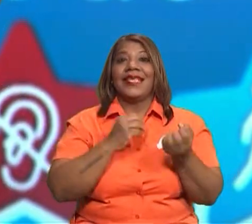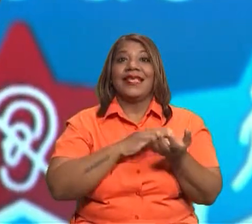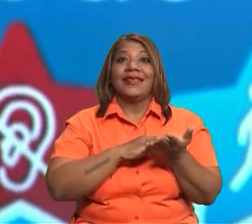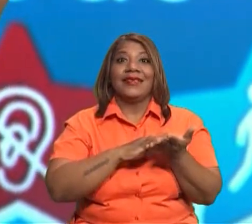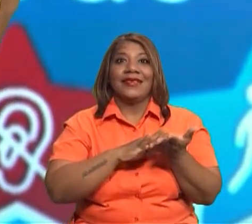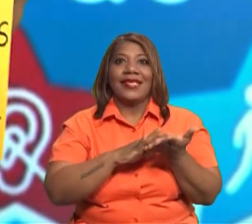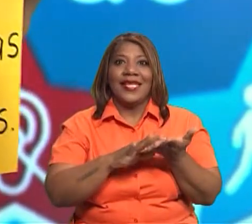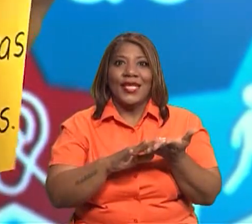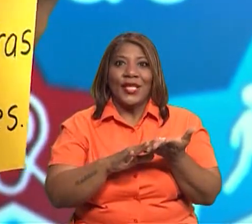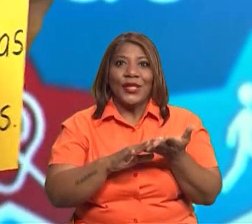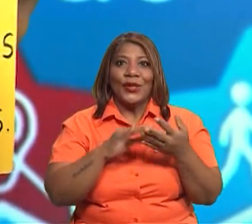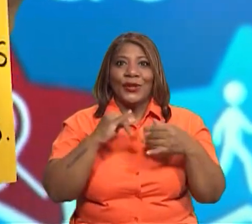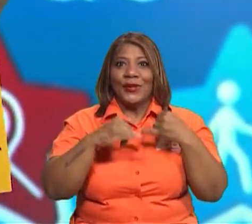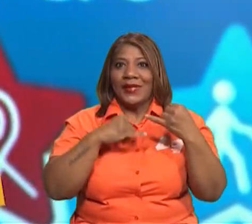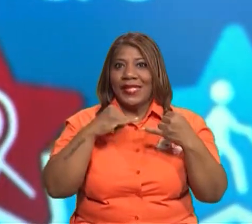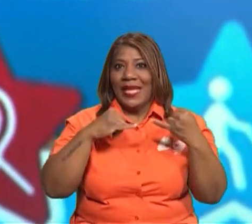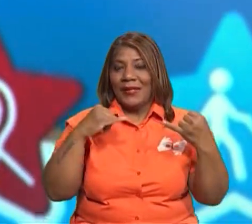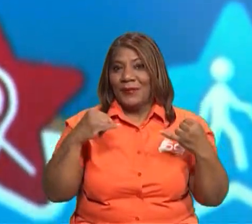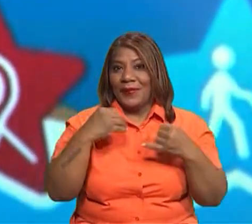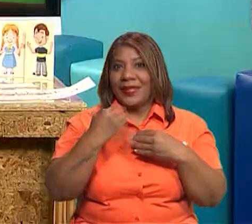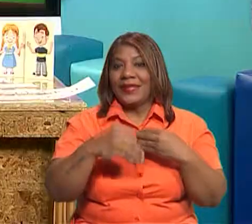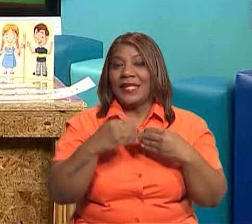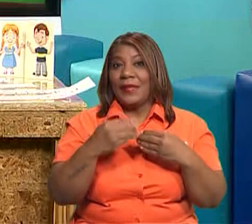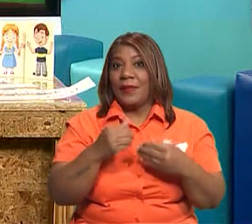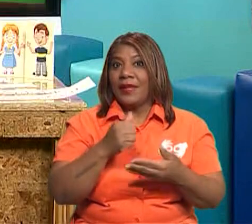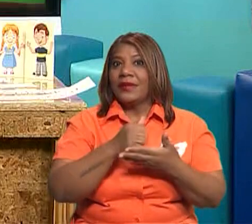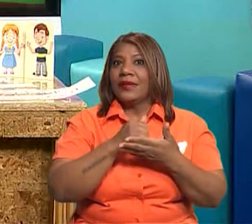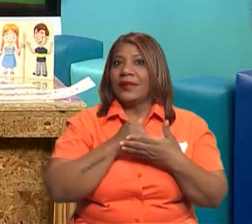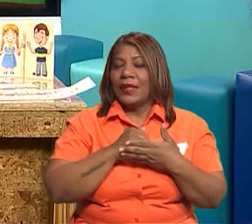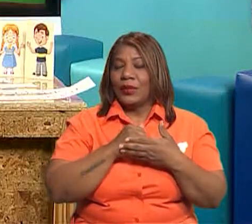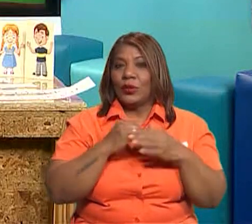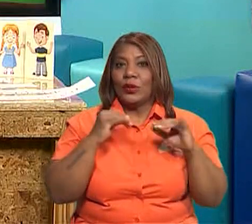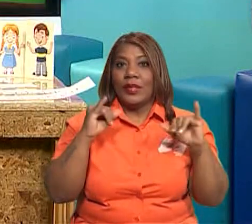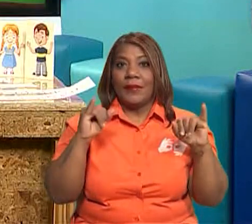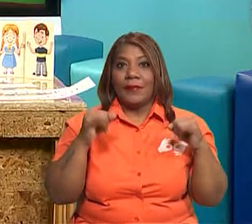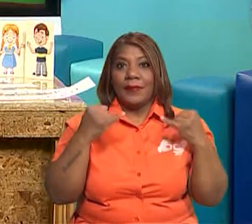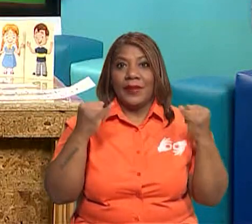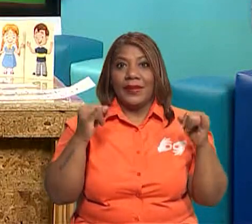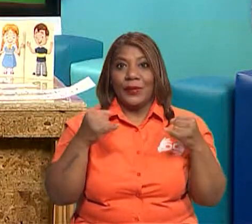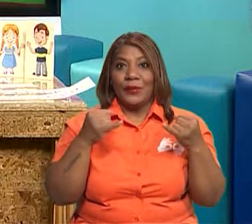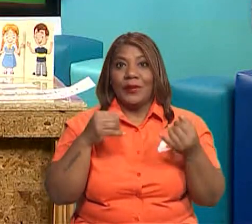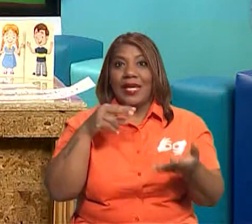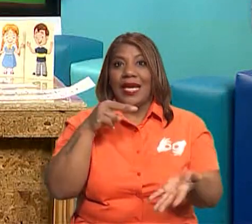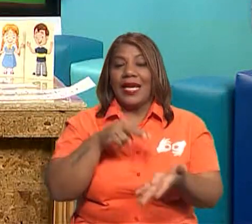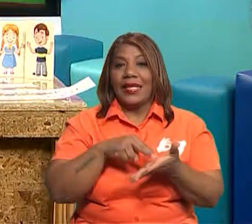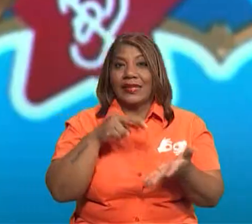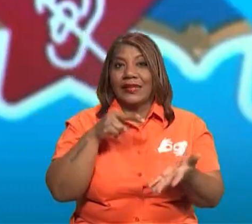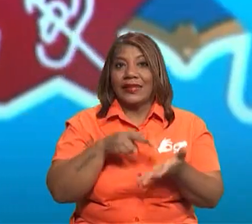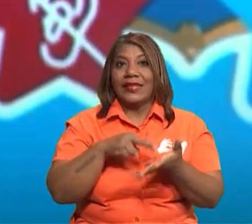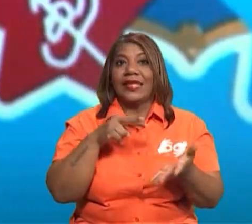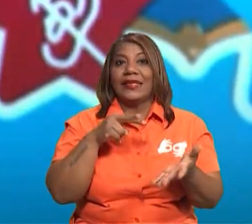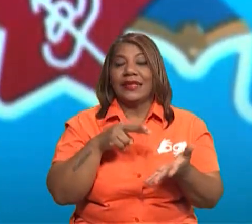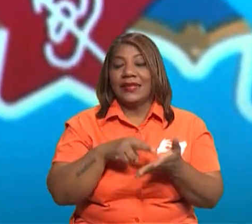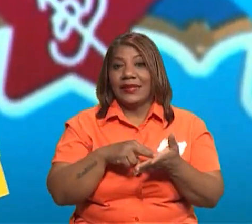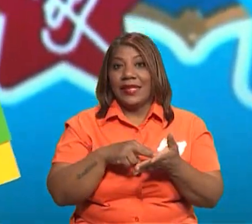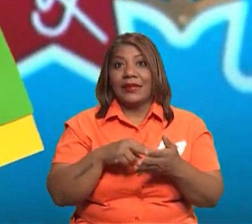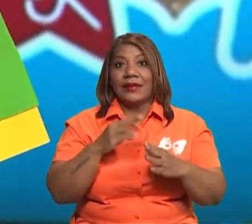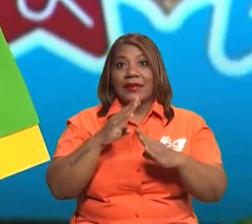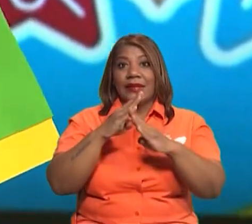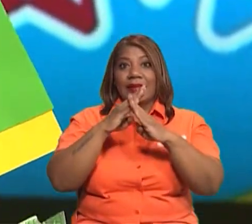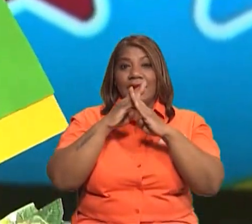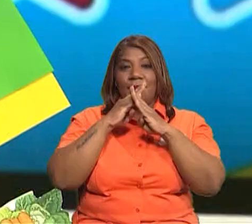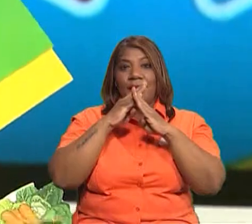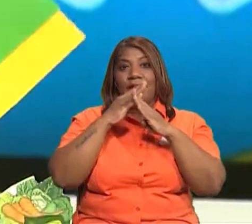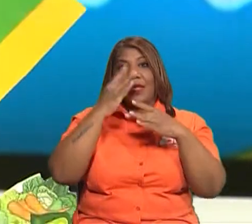para jugar, saltar y realizar otras actividades. También previenen, como dije, enfermedades. Mejoran, ¿qué?